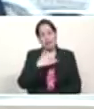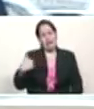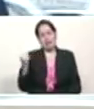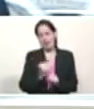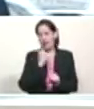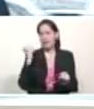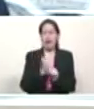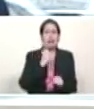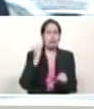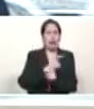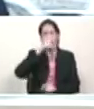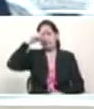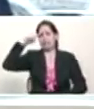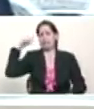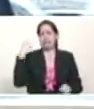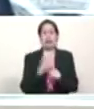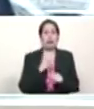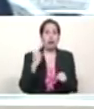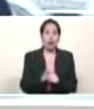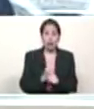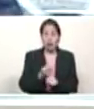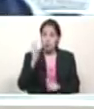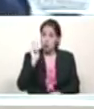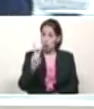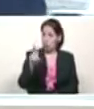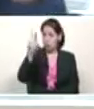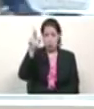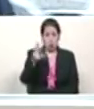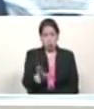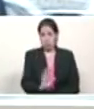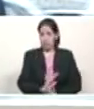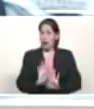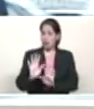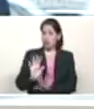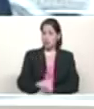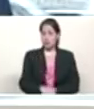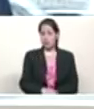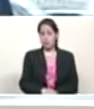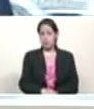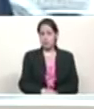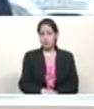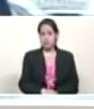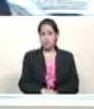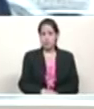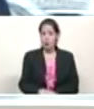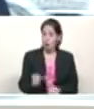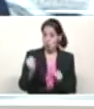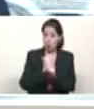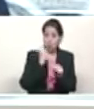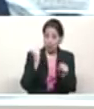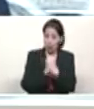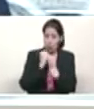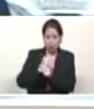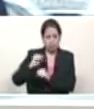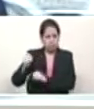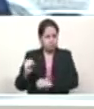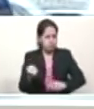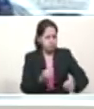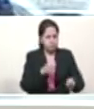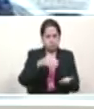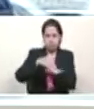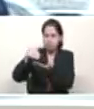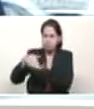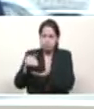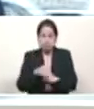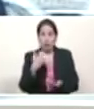trabajo. Yo lo veo todos los días, en todos los sectores del país, entre los trabajadores, la clase obrera, díganme